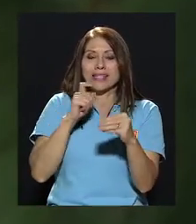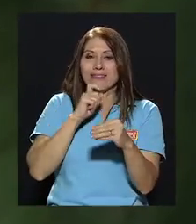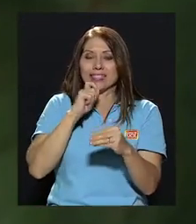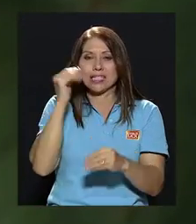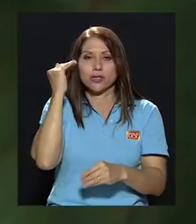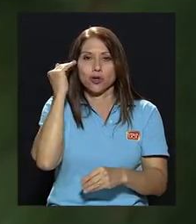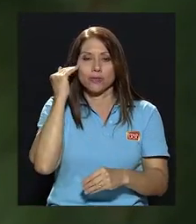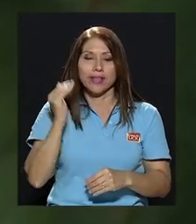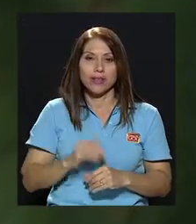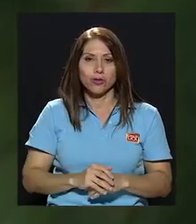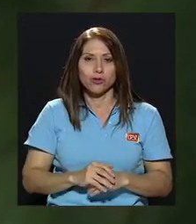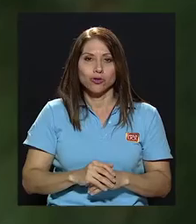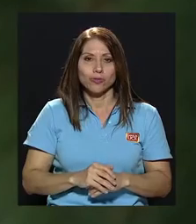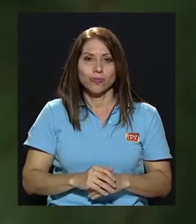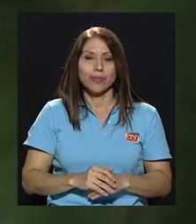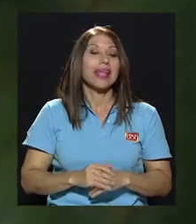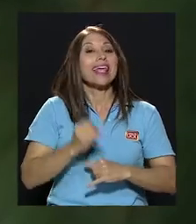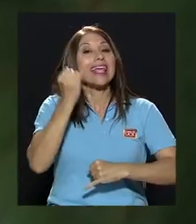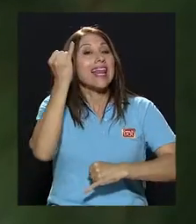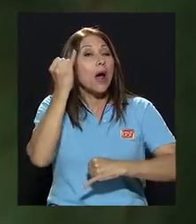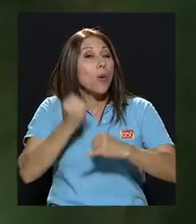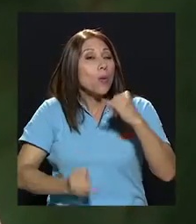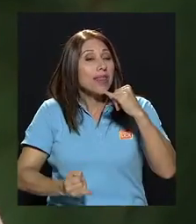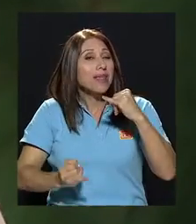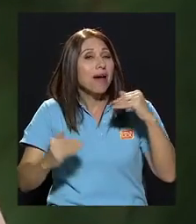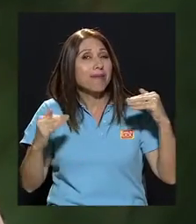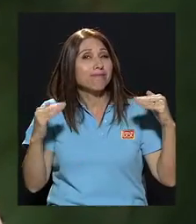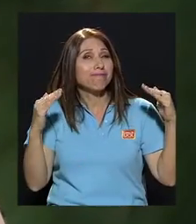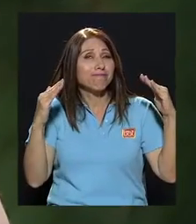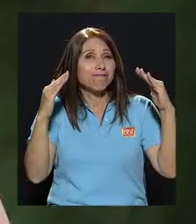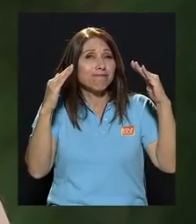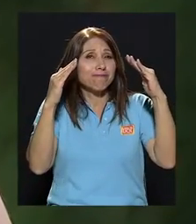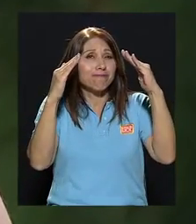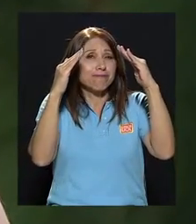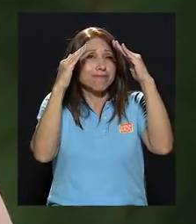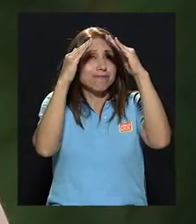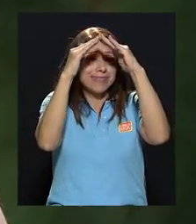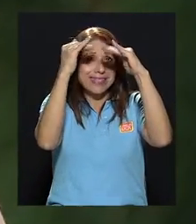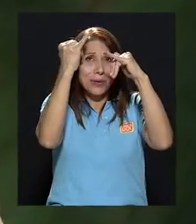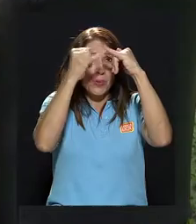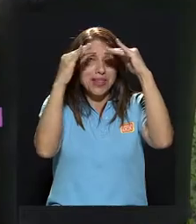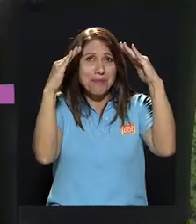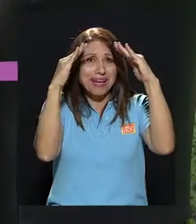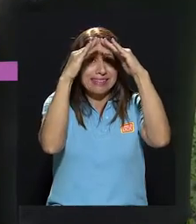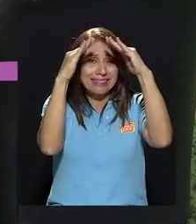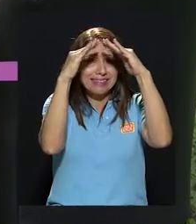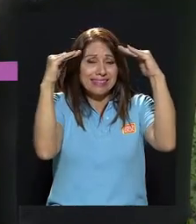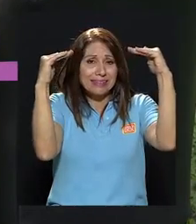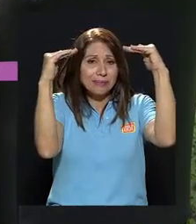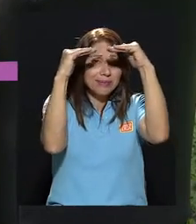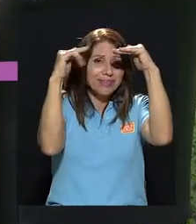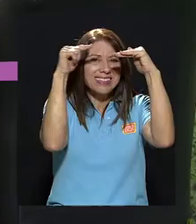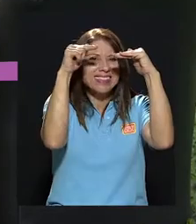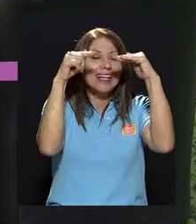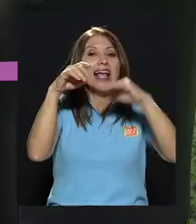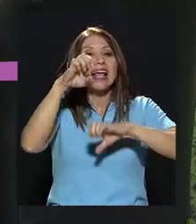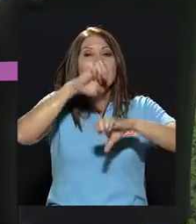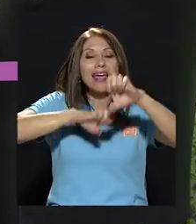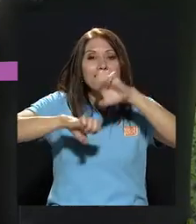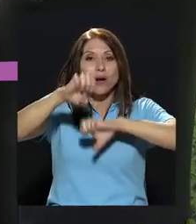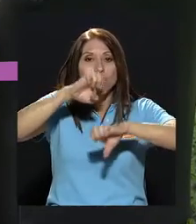más difíciles conocimientos. Y la última parte, la cúspide de nuestra pirámide, es la parte de